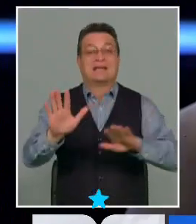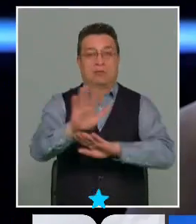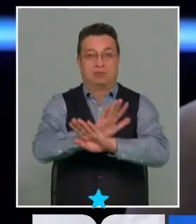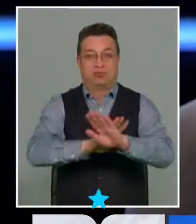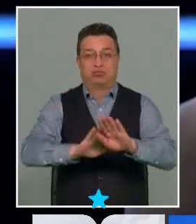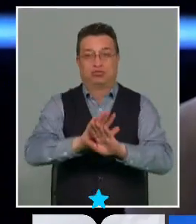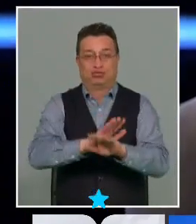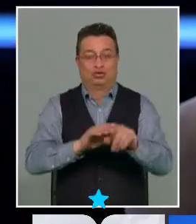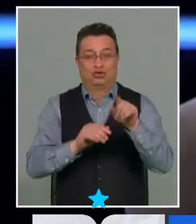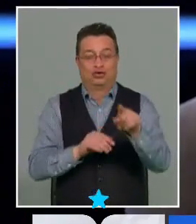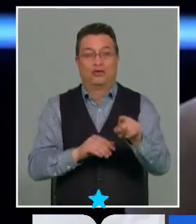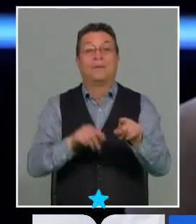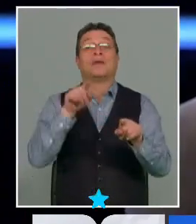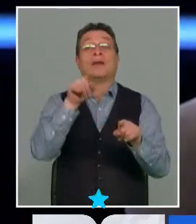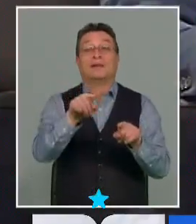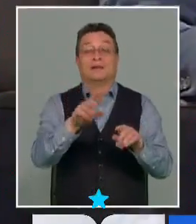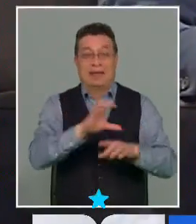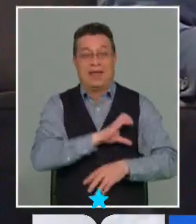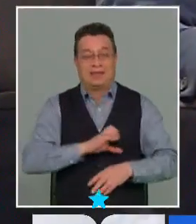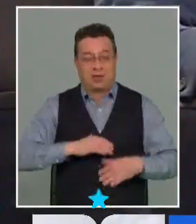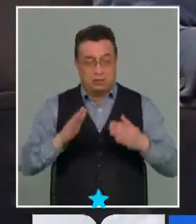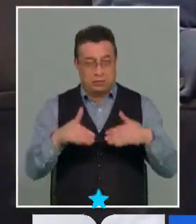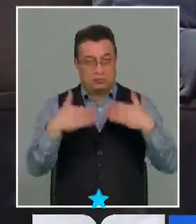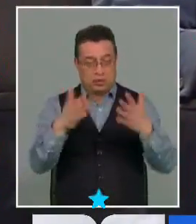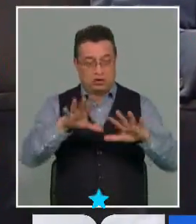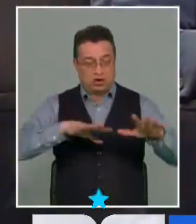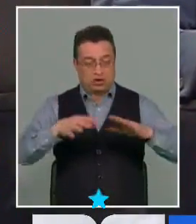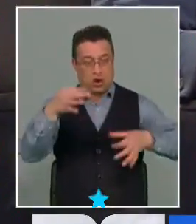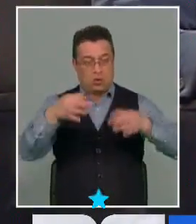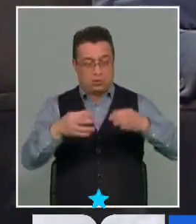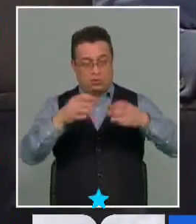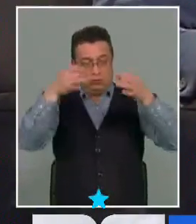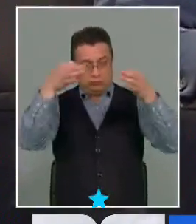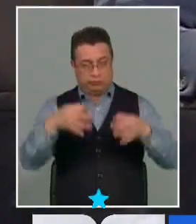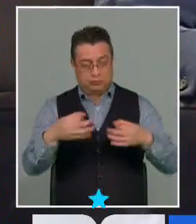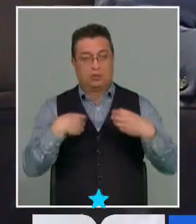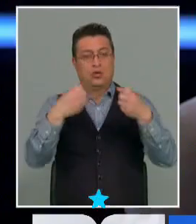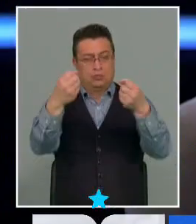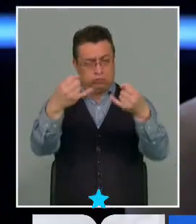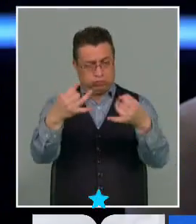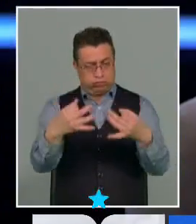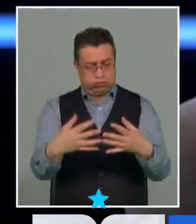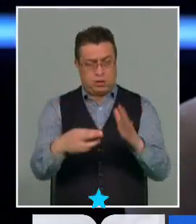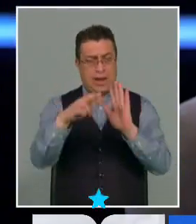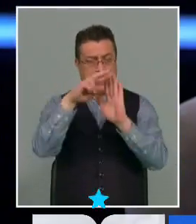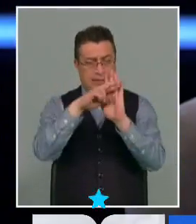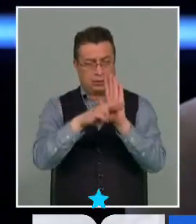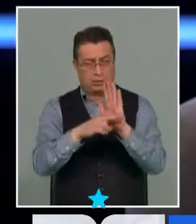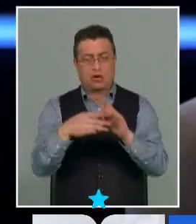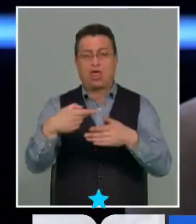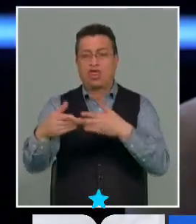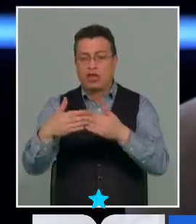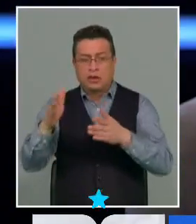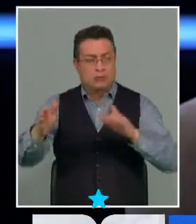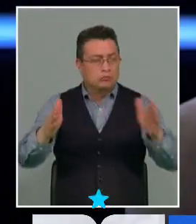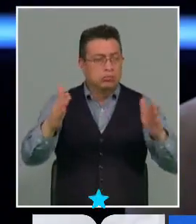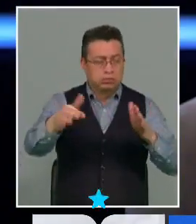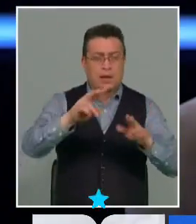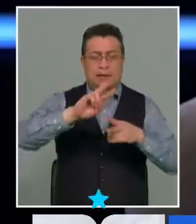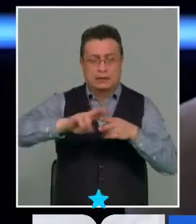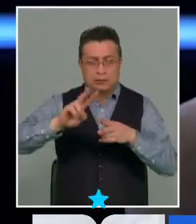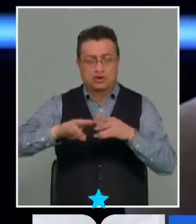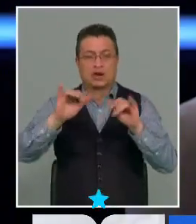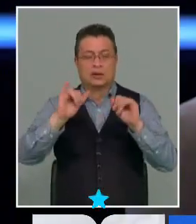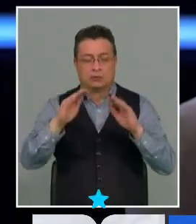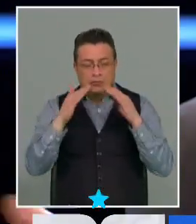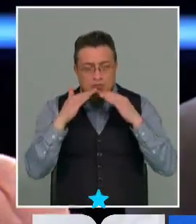está el punto de Adolfo. El Estado establecerá instrumentos jurídicos eficaces para su catastro, regularización, demarcación, titulación, reparación